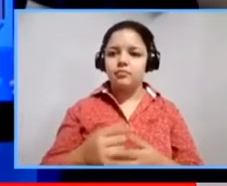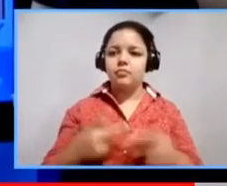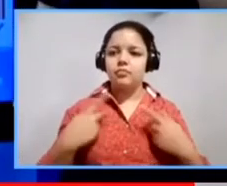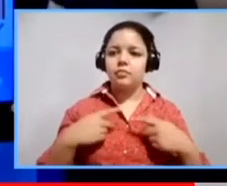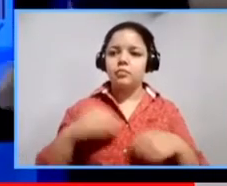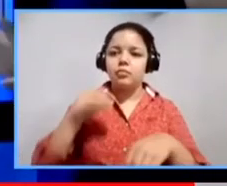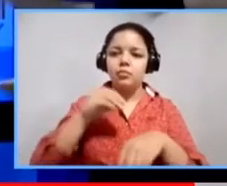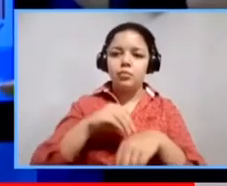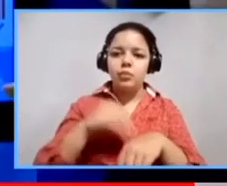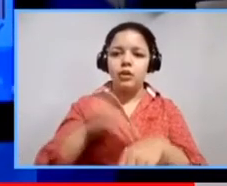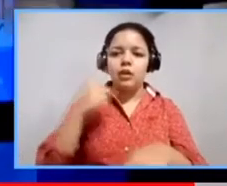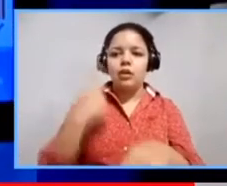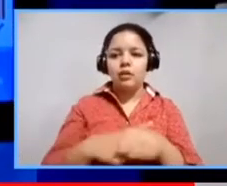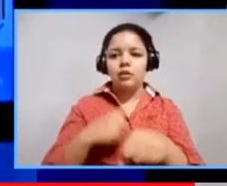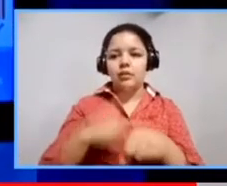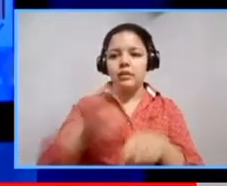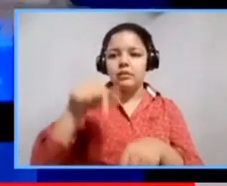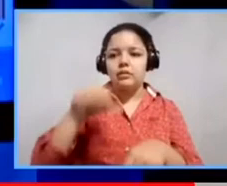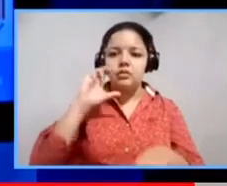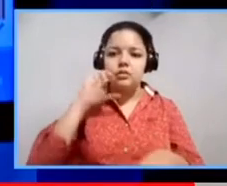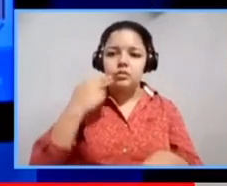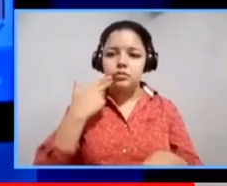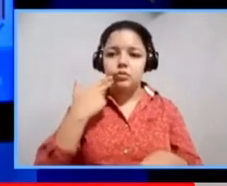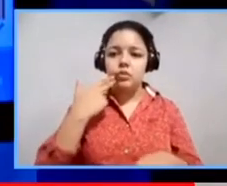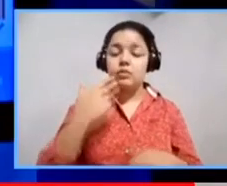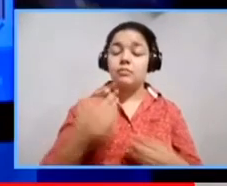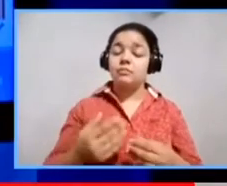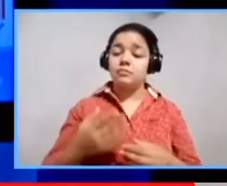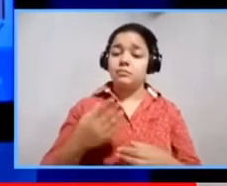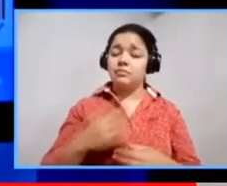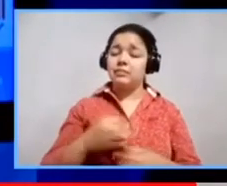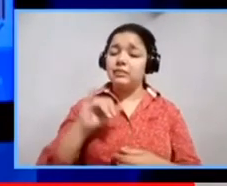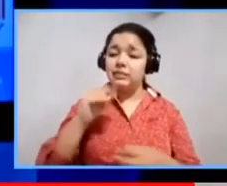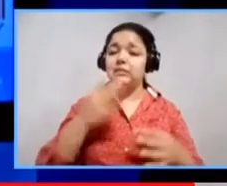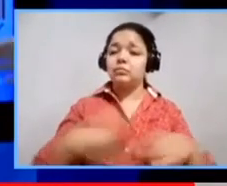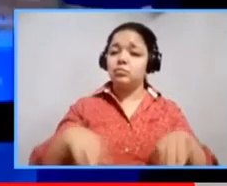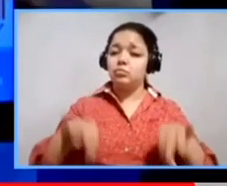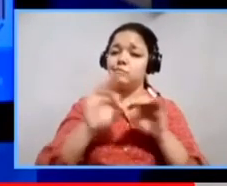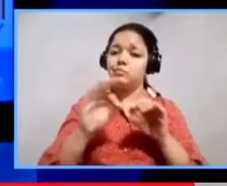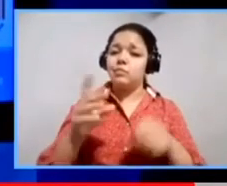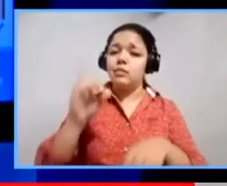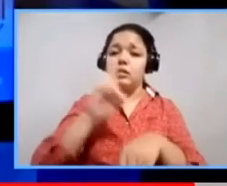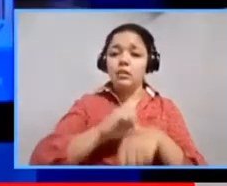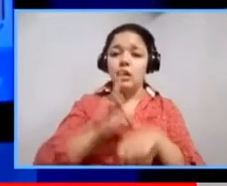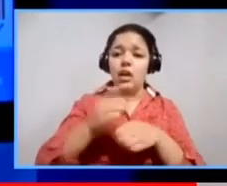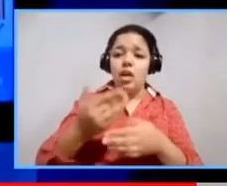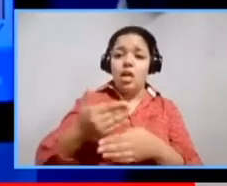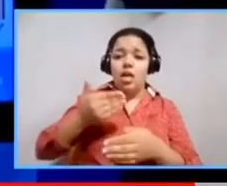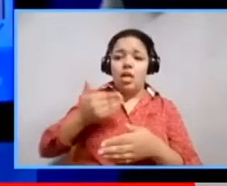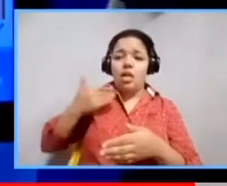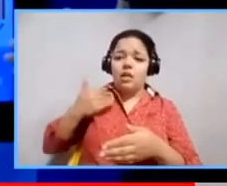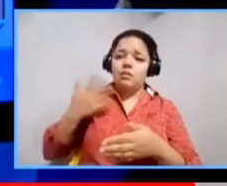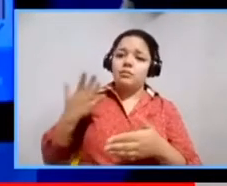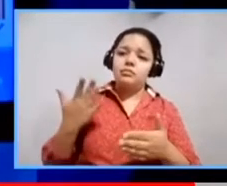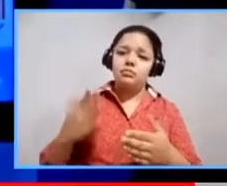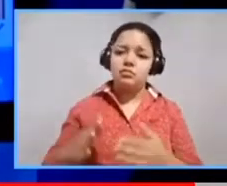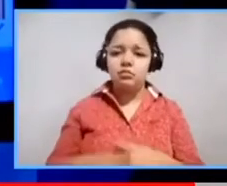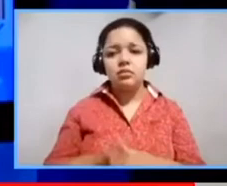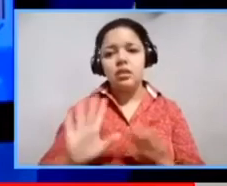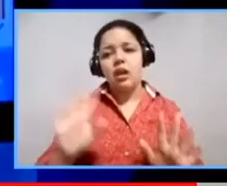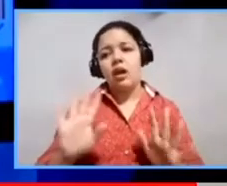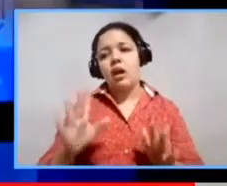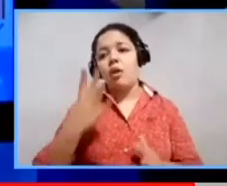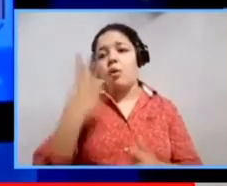estado, un aumento considerable con respecto a los días anteriores, son tres o cuatro días ya en